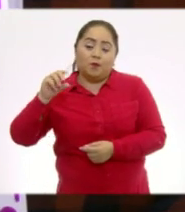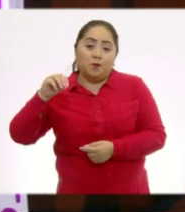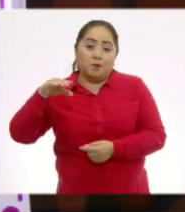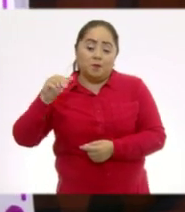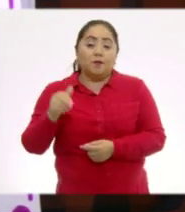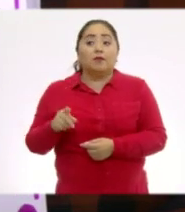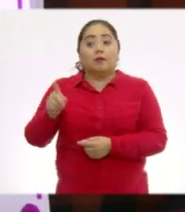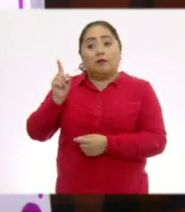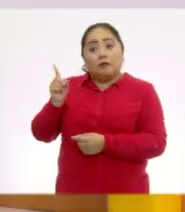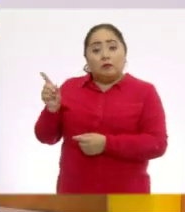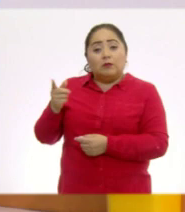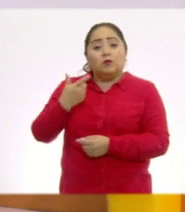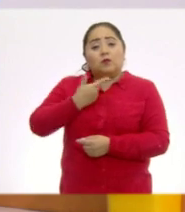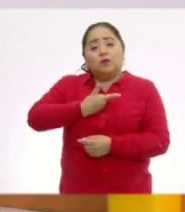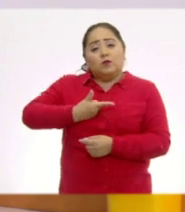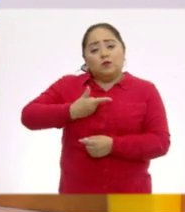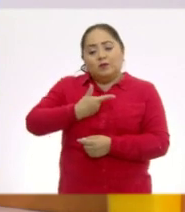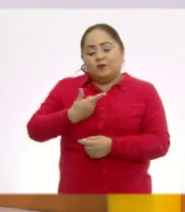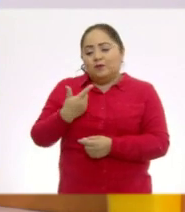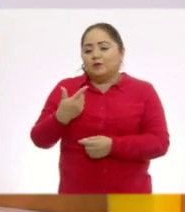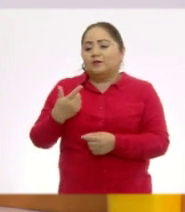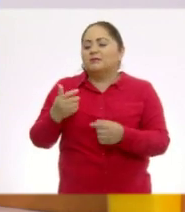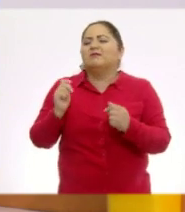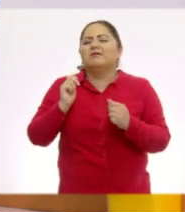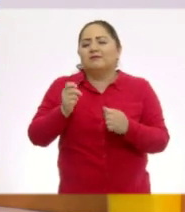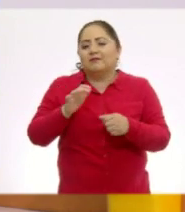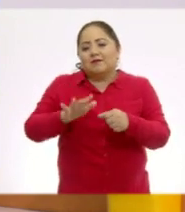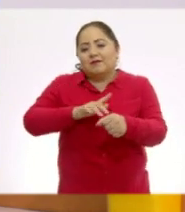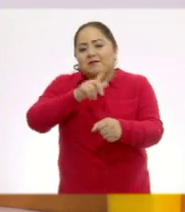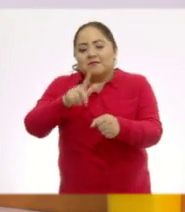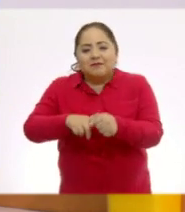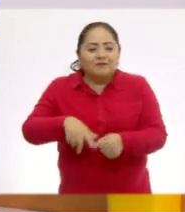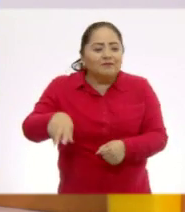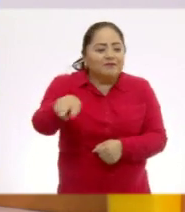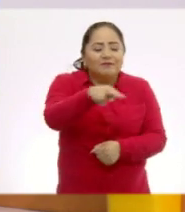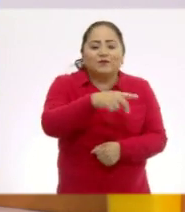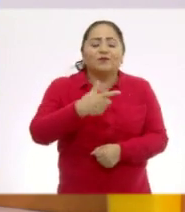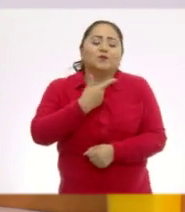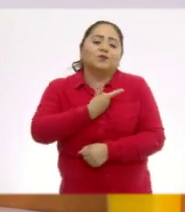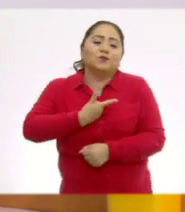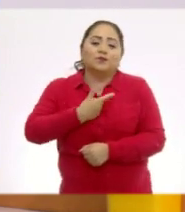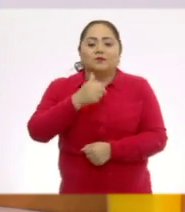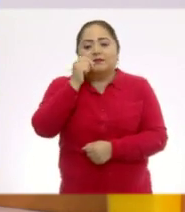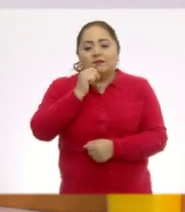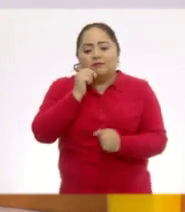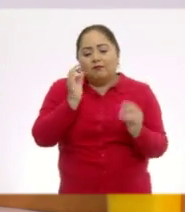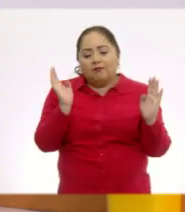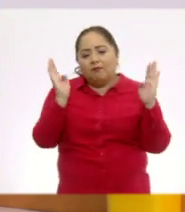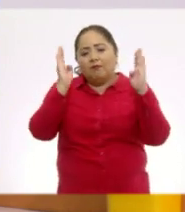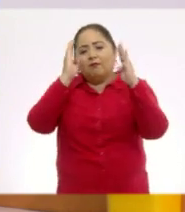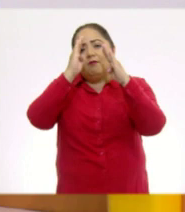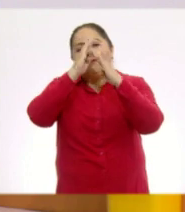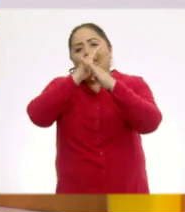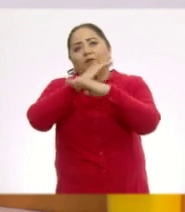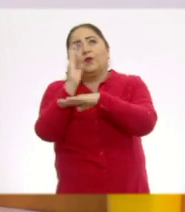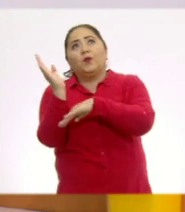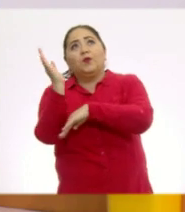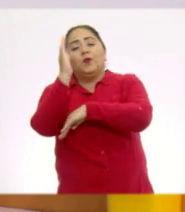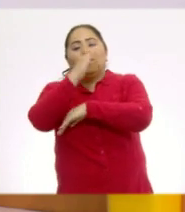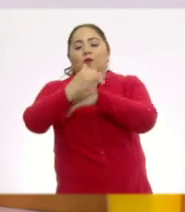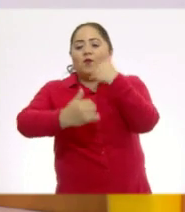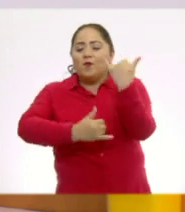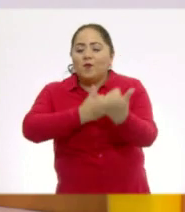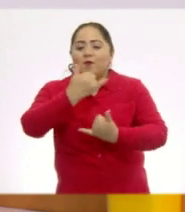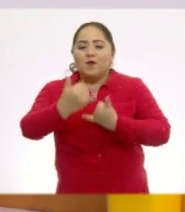A ella le gustaba convivir con los animales vecinos. Con ellos pasaba largos ratos